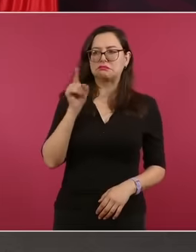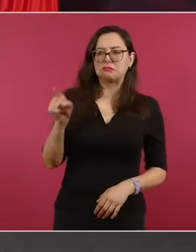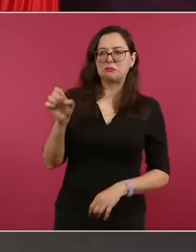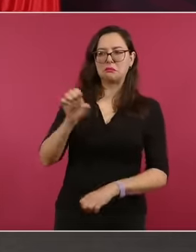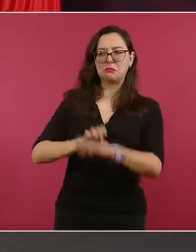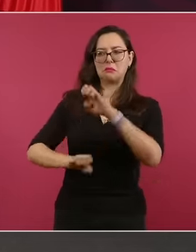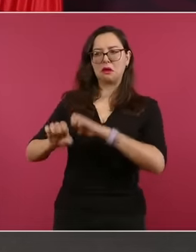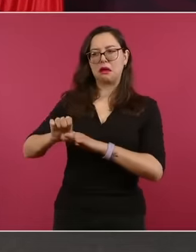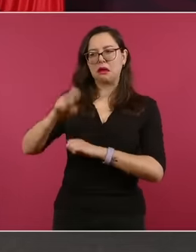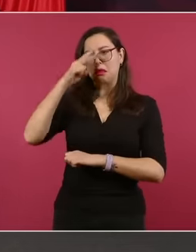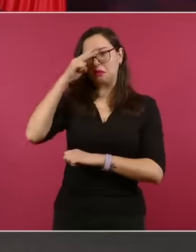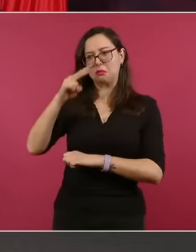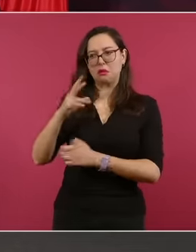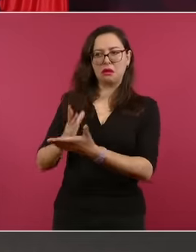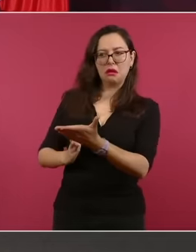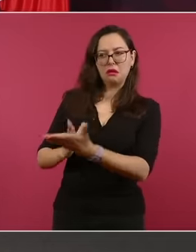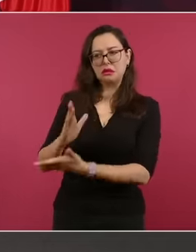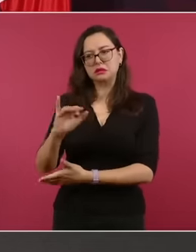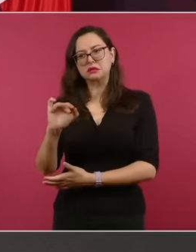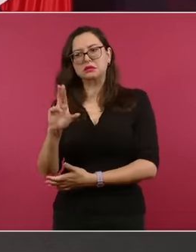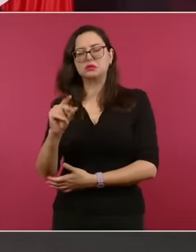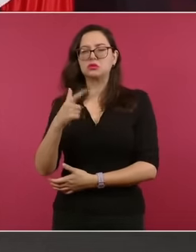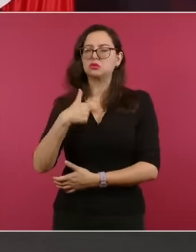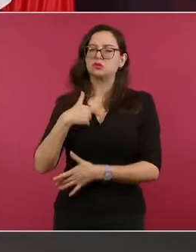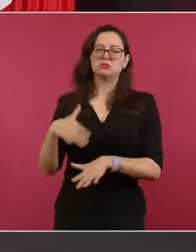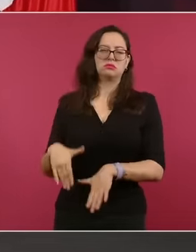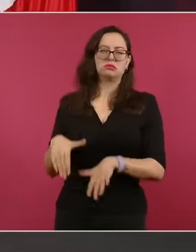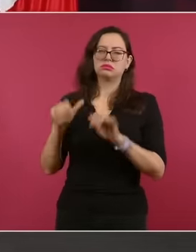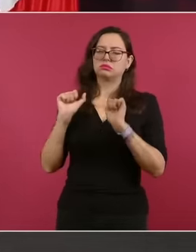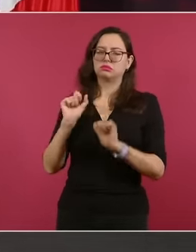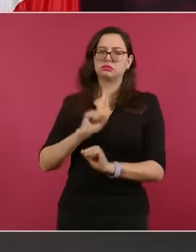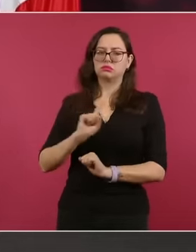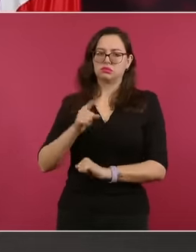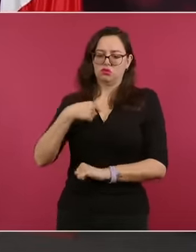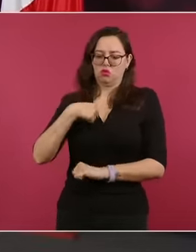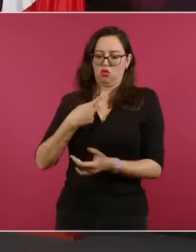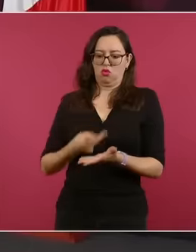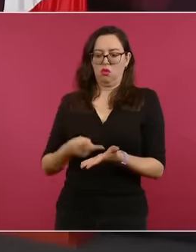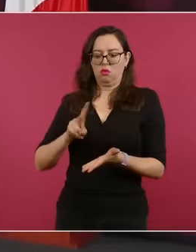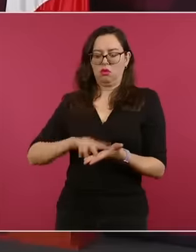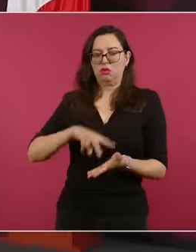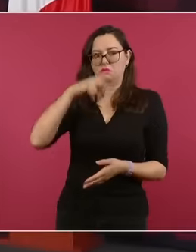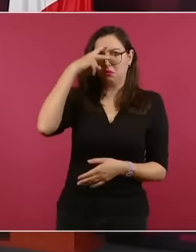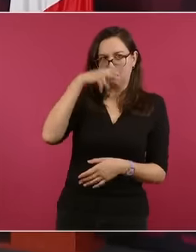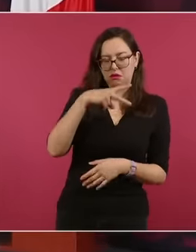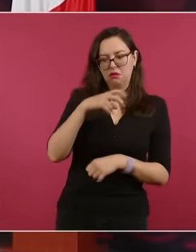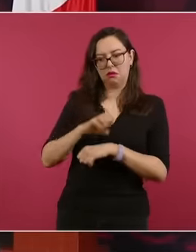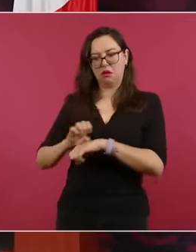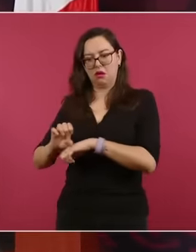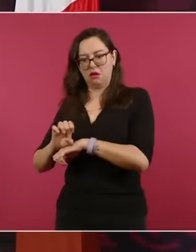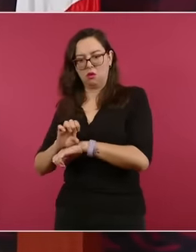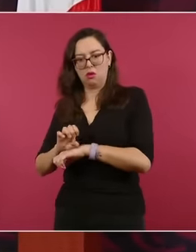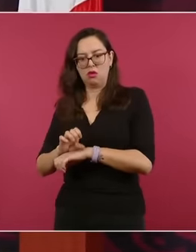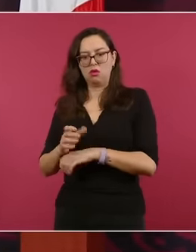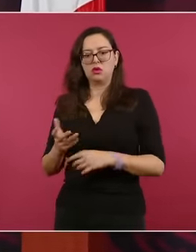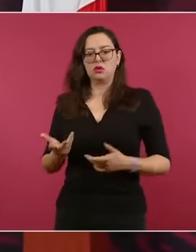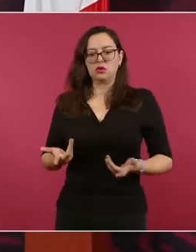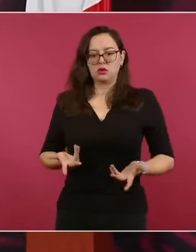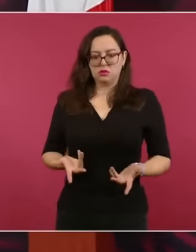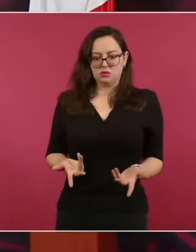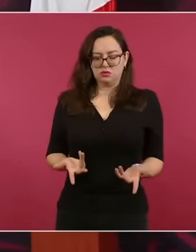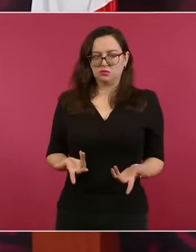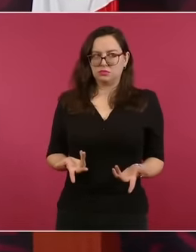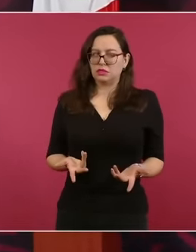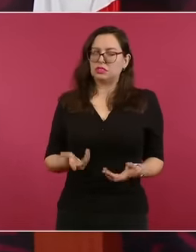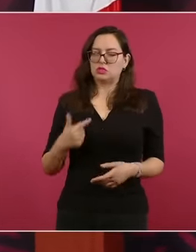asunto si se decidía actuar como